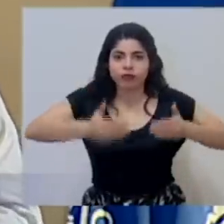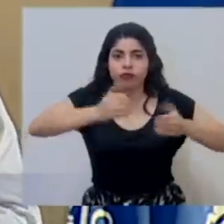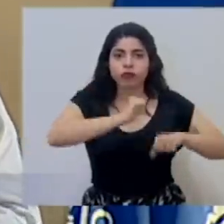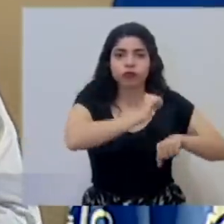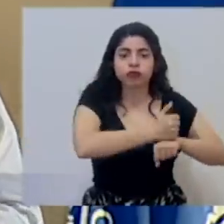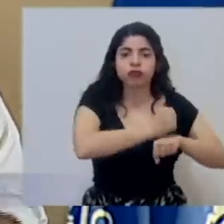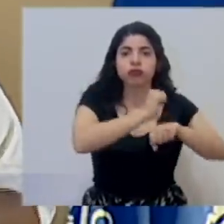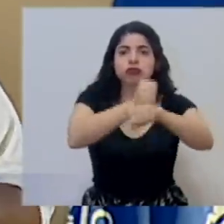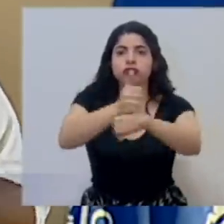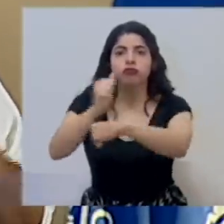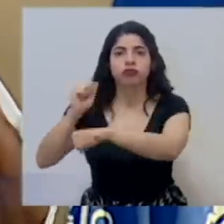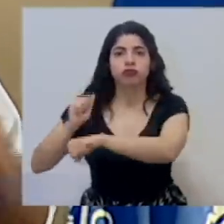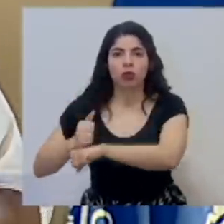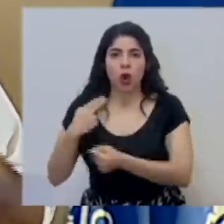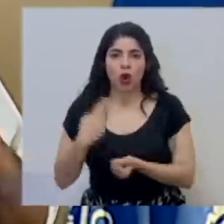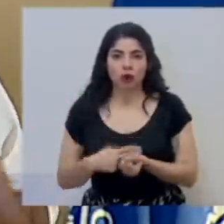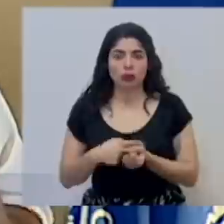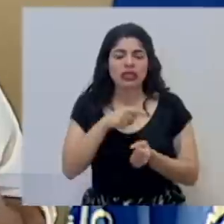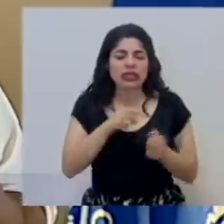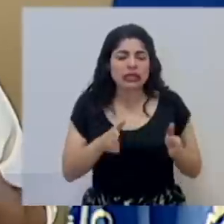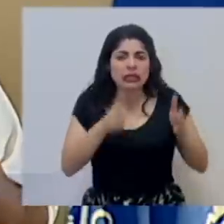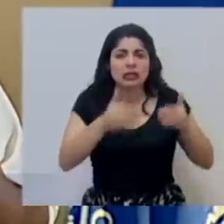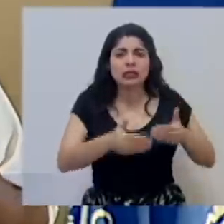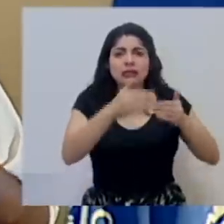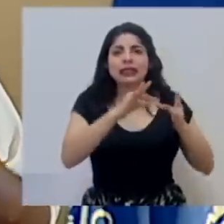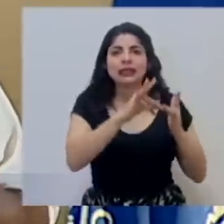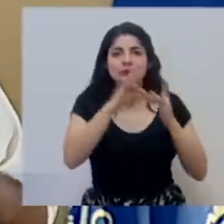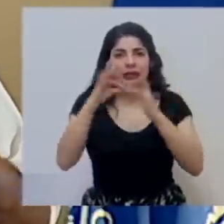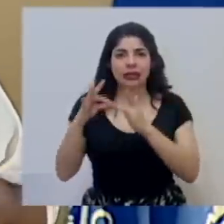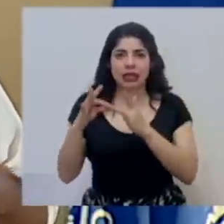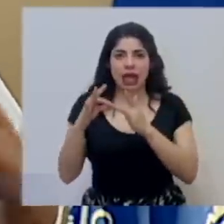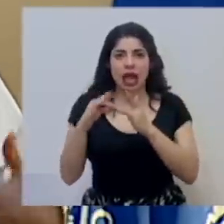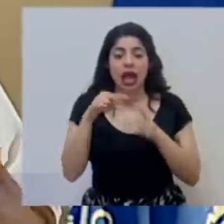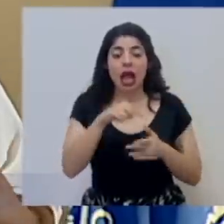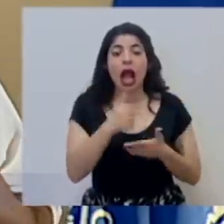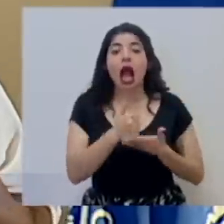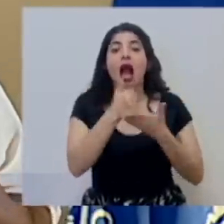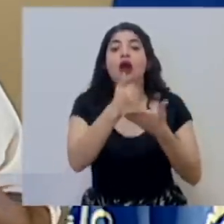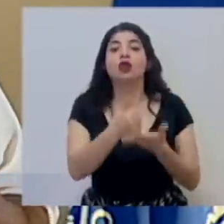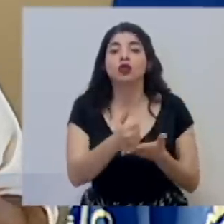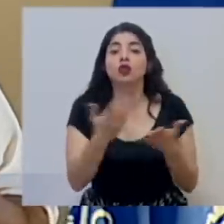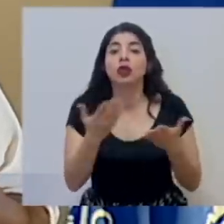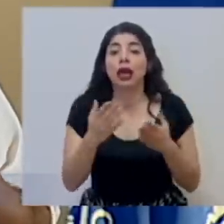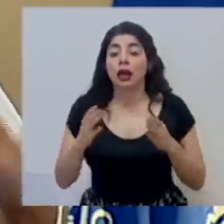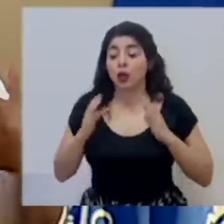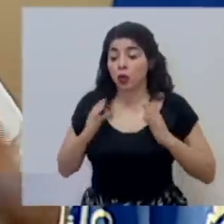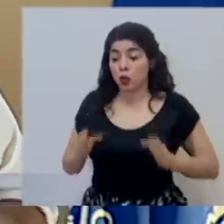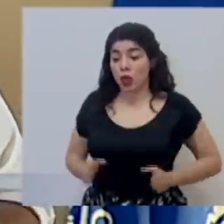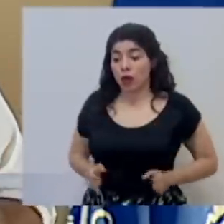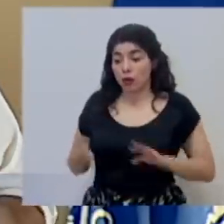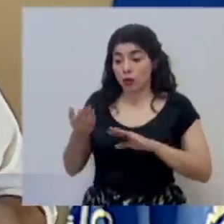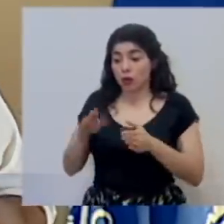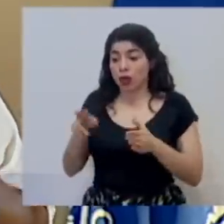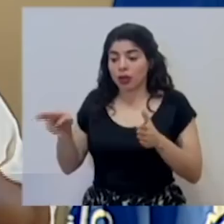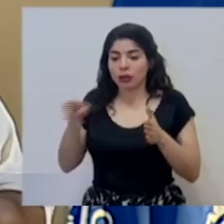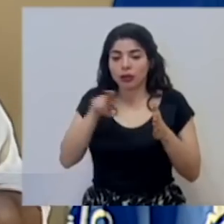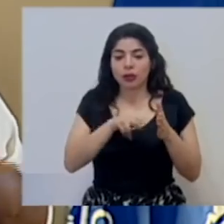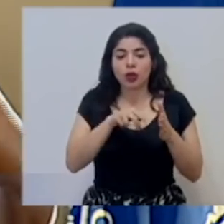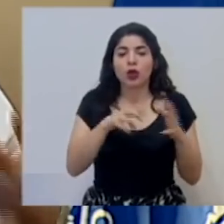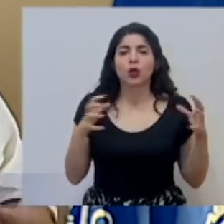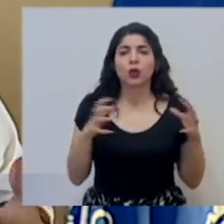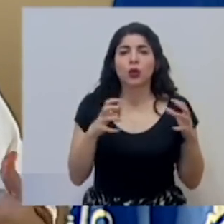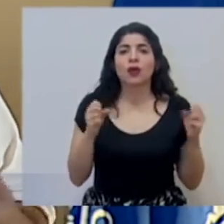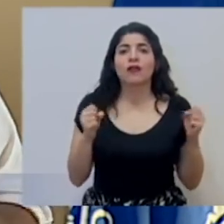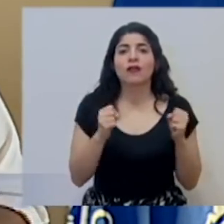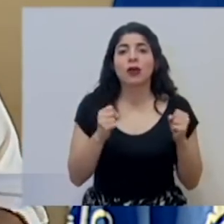en diferentes hospitales. Son contenedores especiales que permiten tener a los cuerpos bajo una temperatura